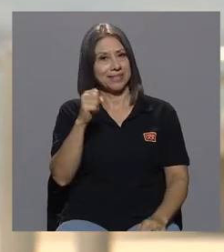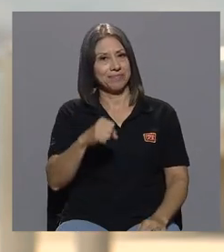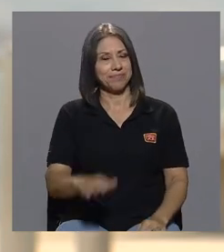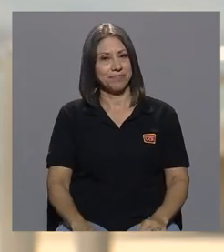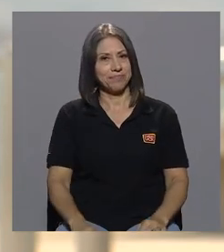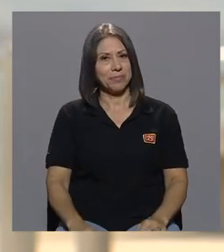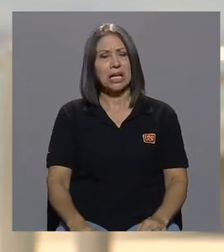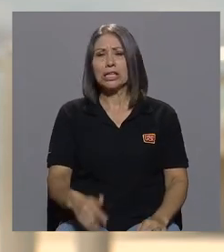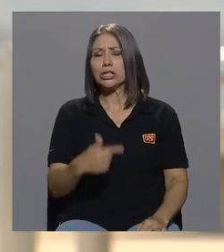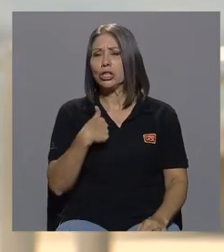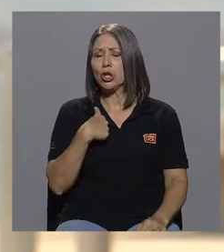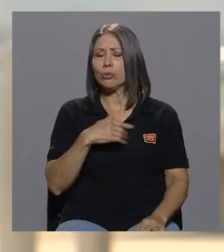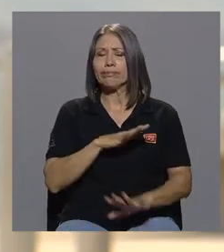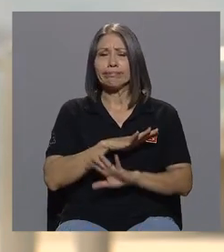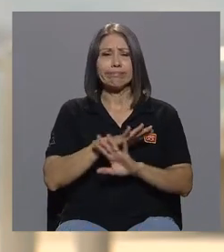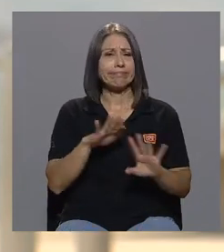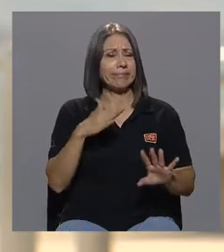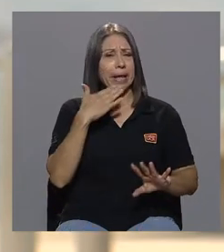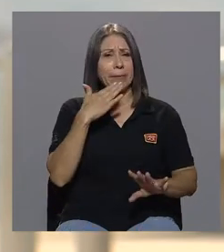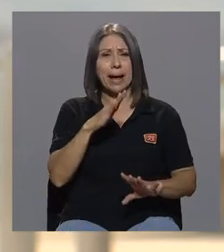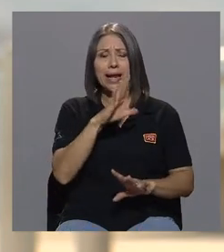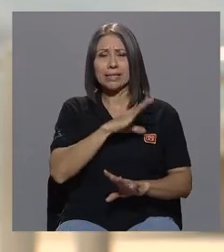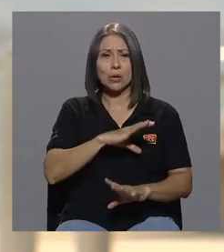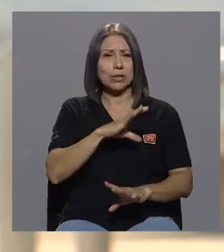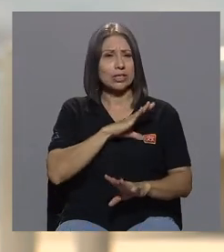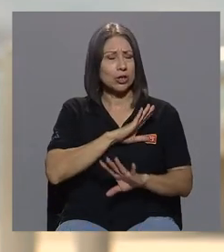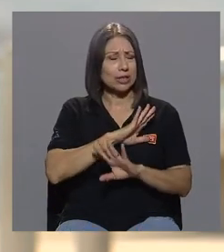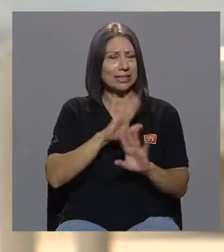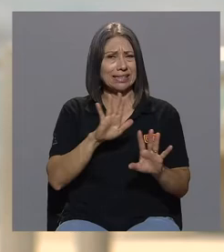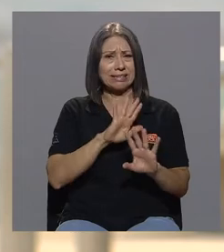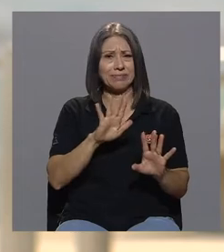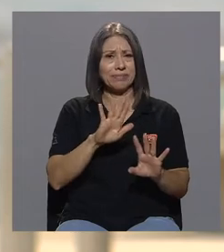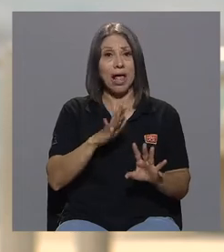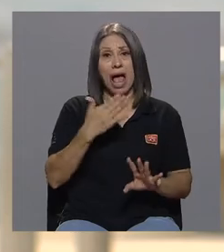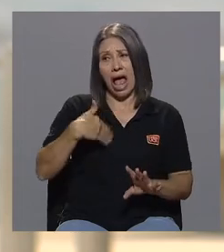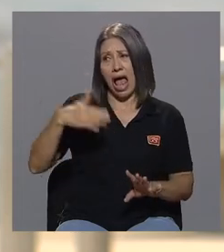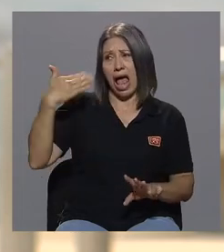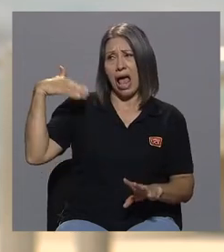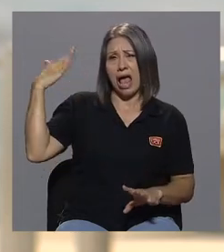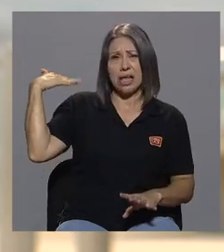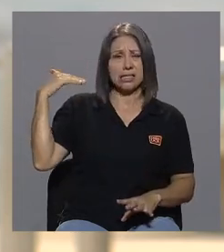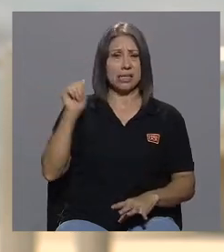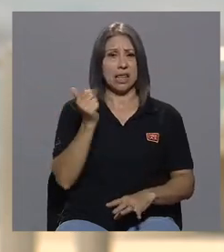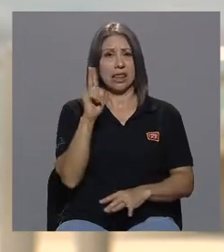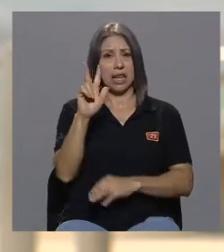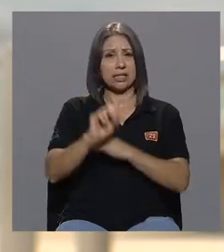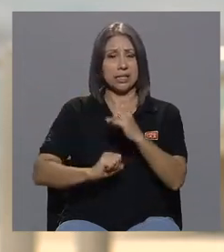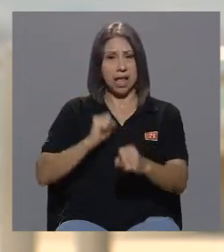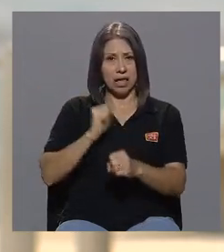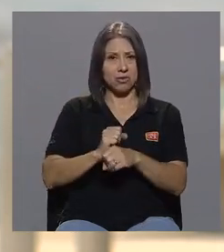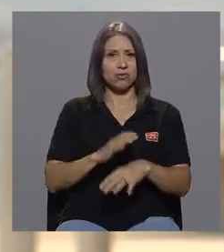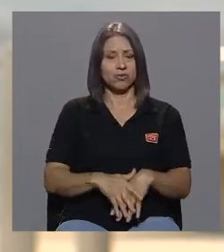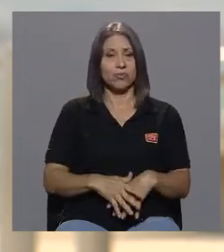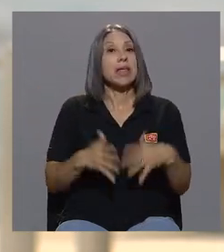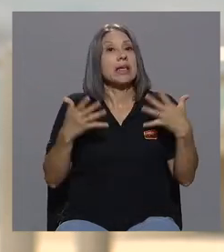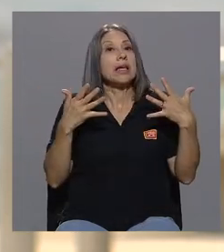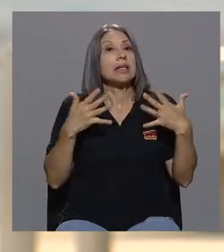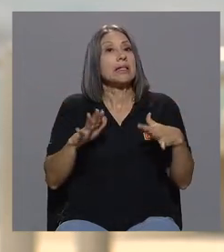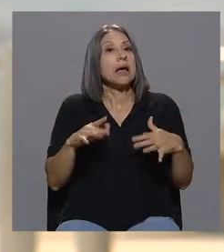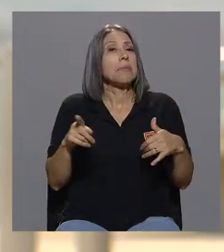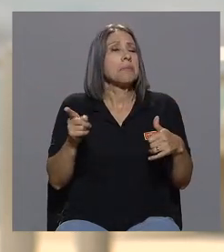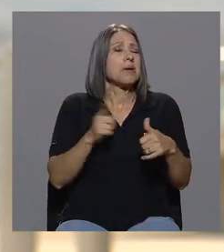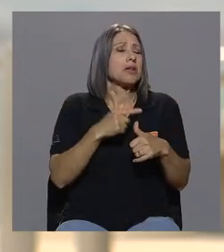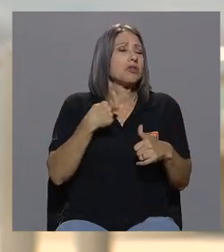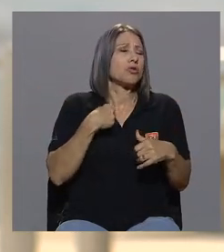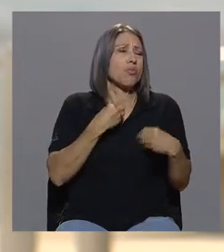malas condiciones hace aproximadamente 13 años. Después de estar totalmente hundido en la calle